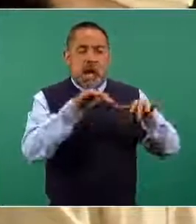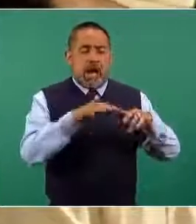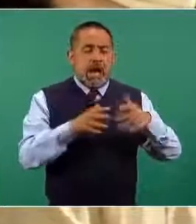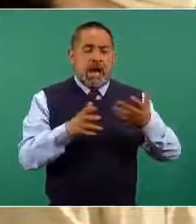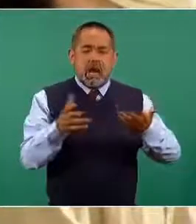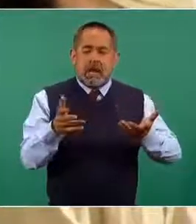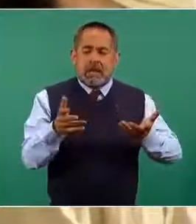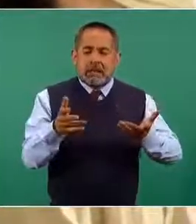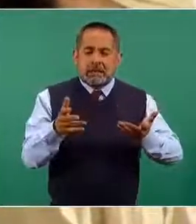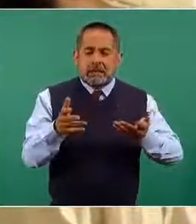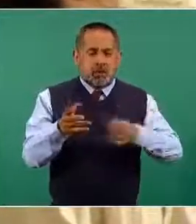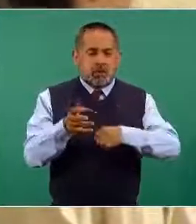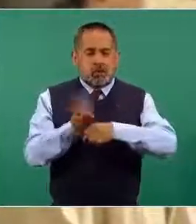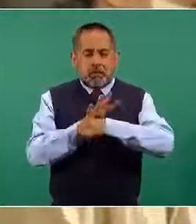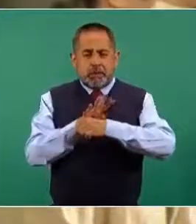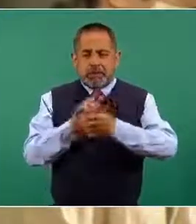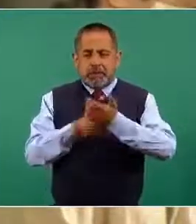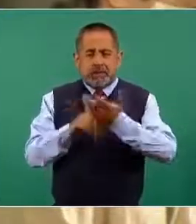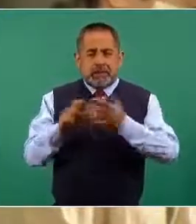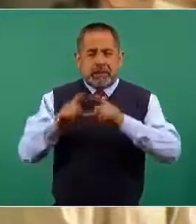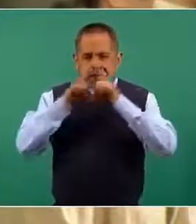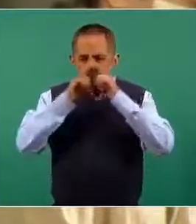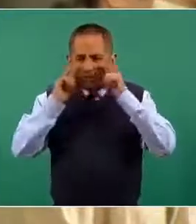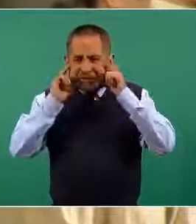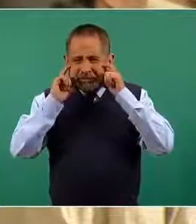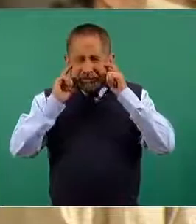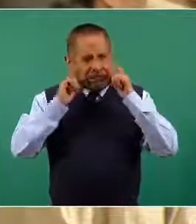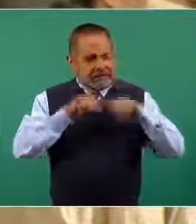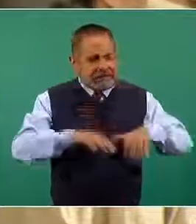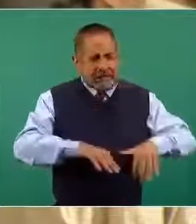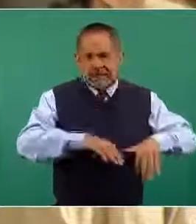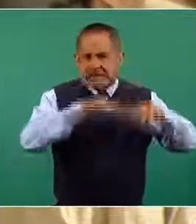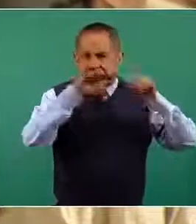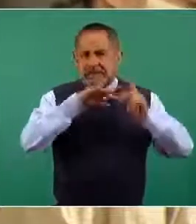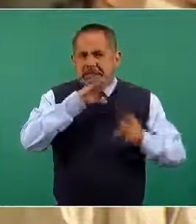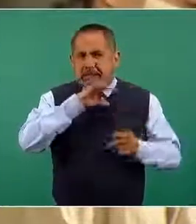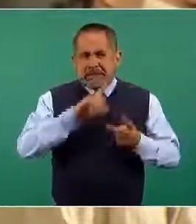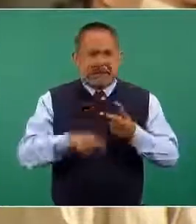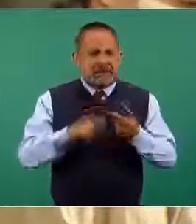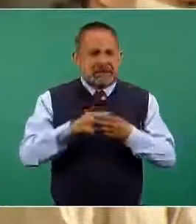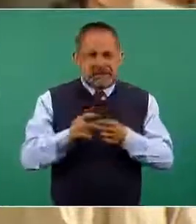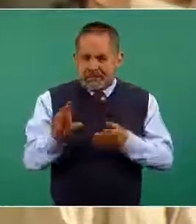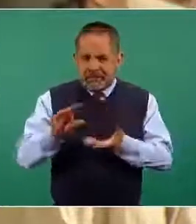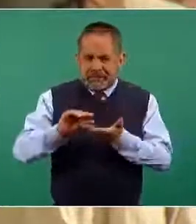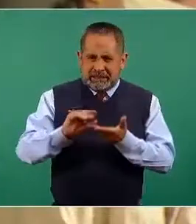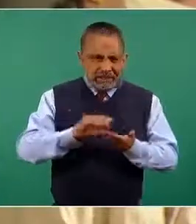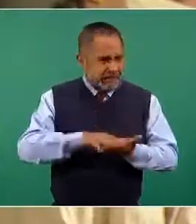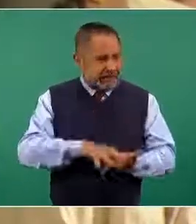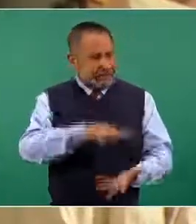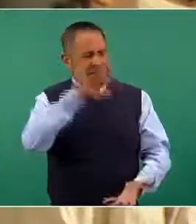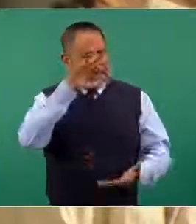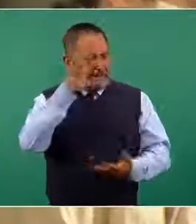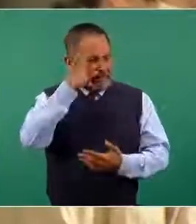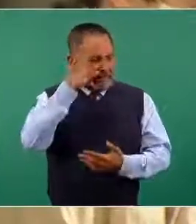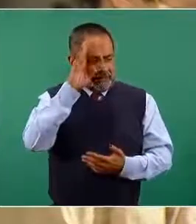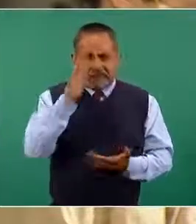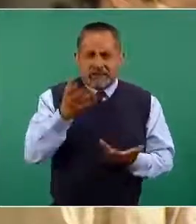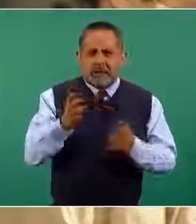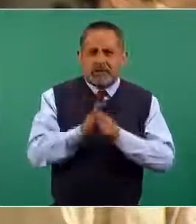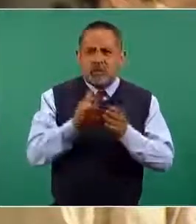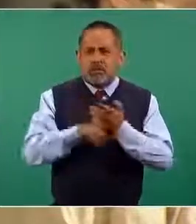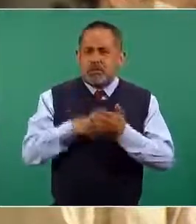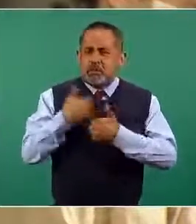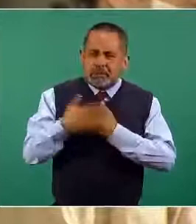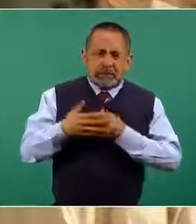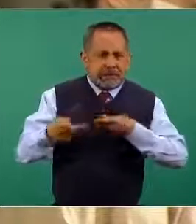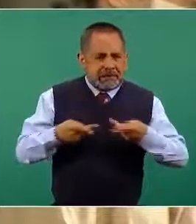pues de COVID, ¿no? Estamos hablando de cubrebocas, estamos hablando de envases, o sea, ahí cómo se van a